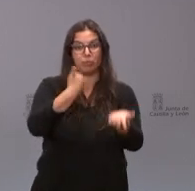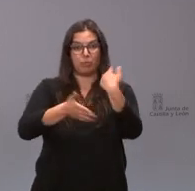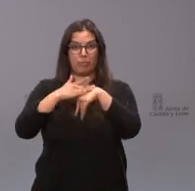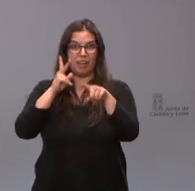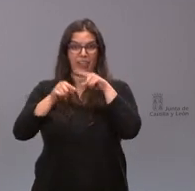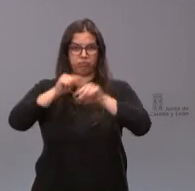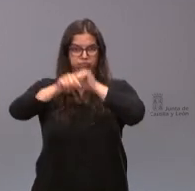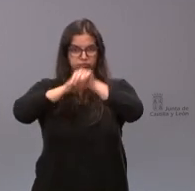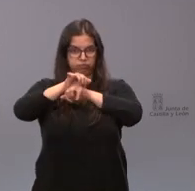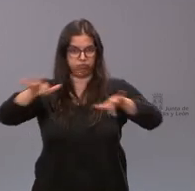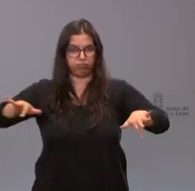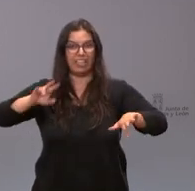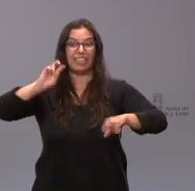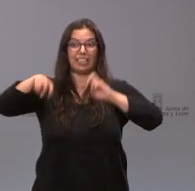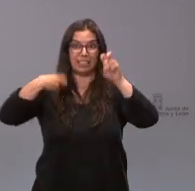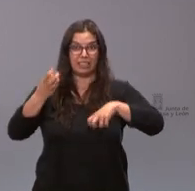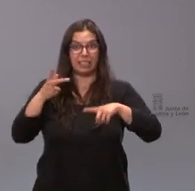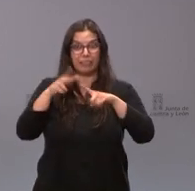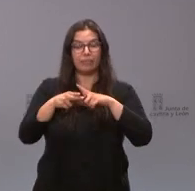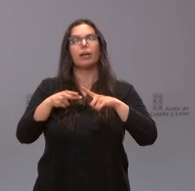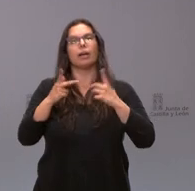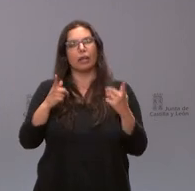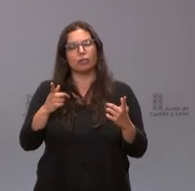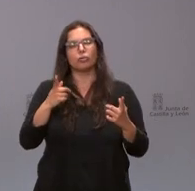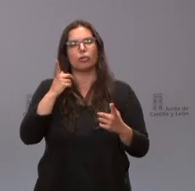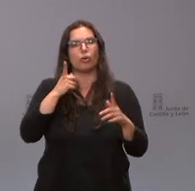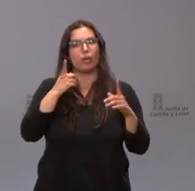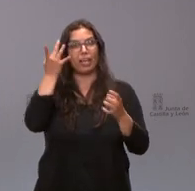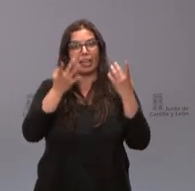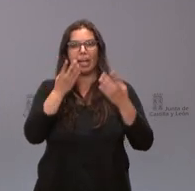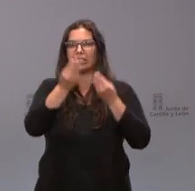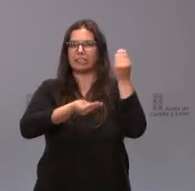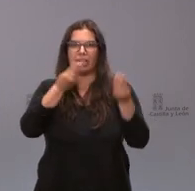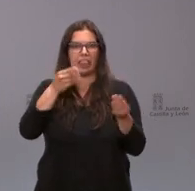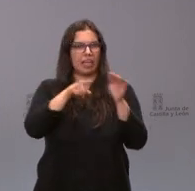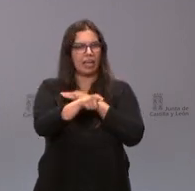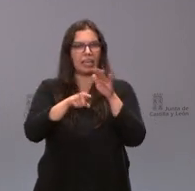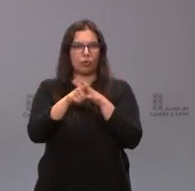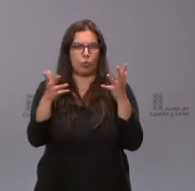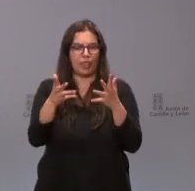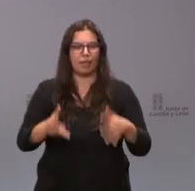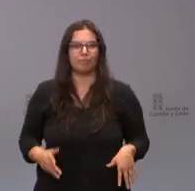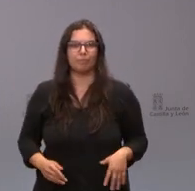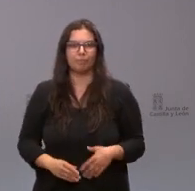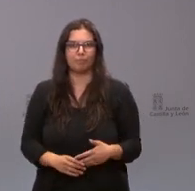facilitar la restauración posterior son iniciativas que se van a tramitar por los trámites de urgencia